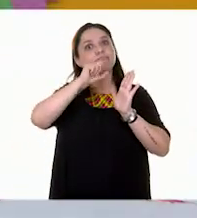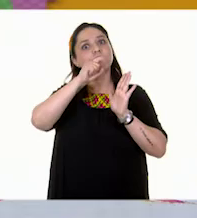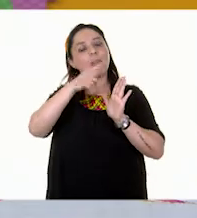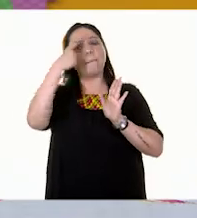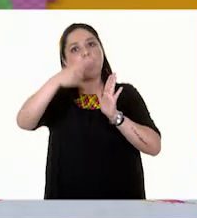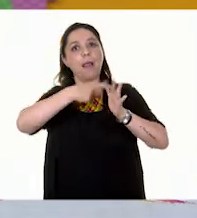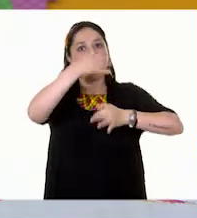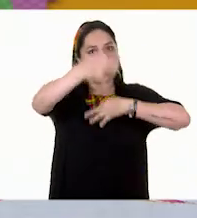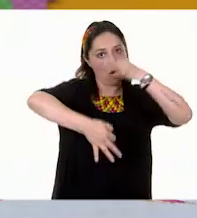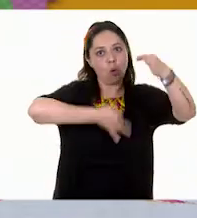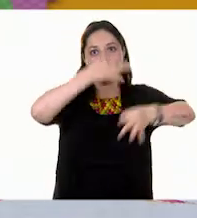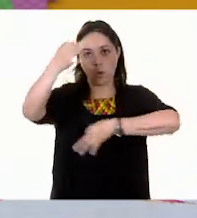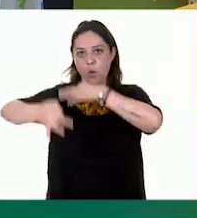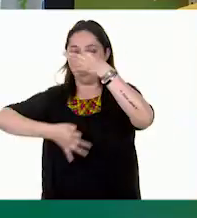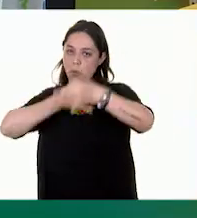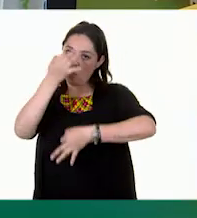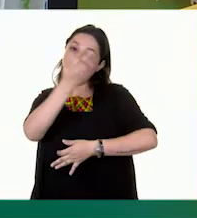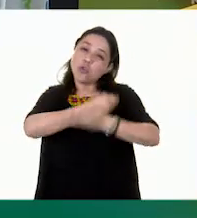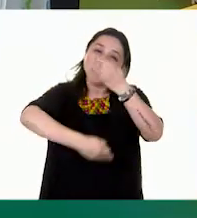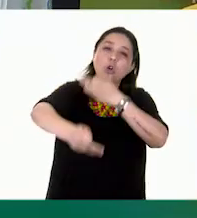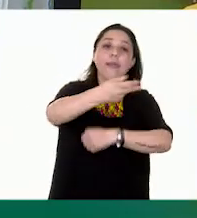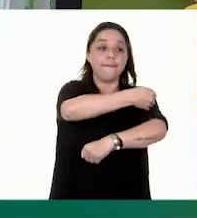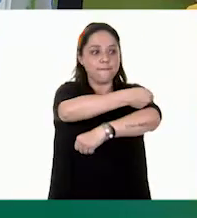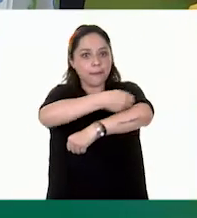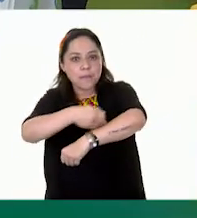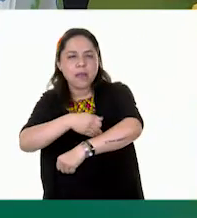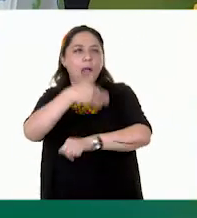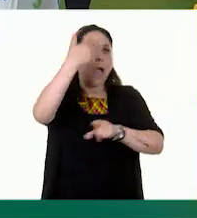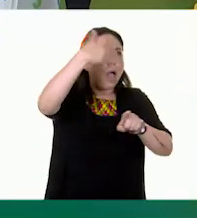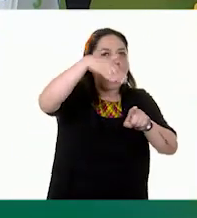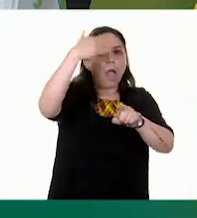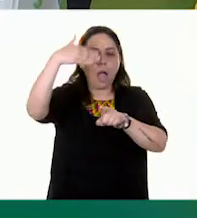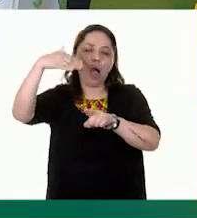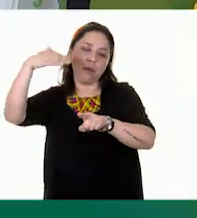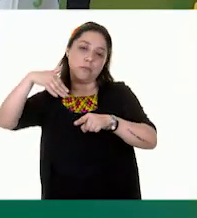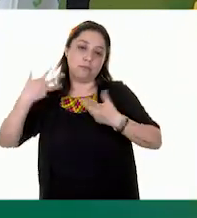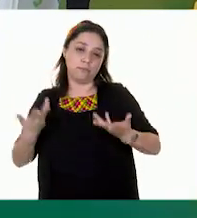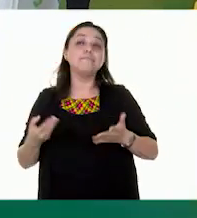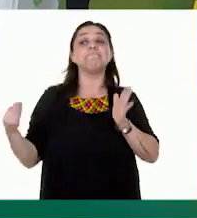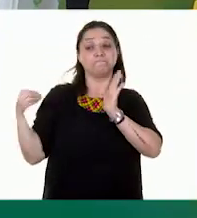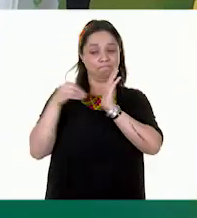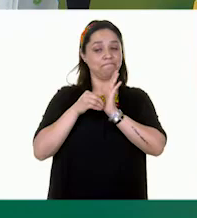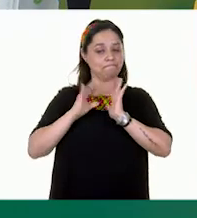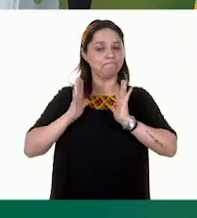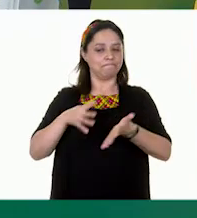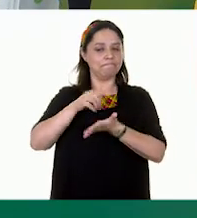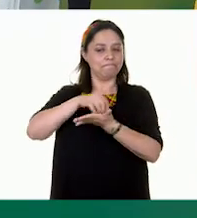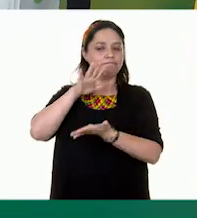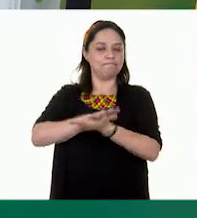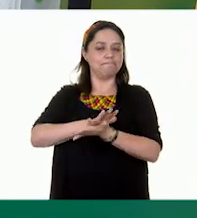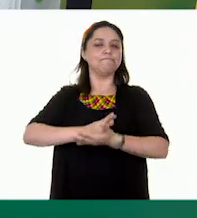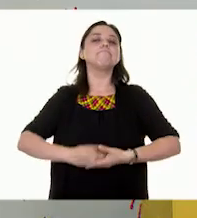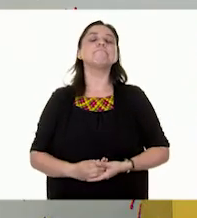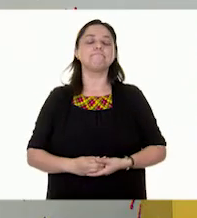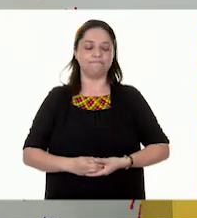en nuestra campaña para que toda la familia sepa de esto. También está anotado, Gloria. Así es. La campaña